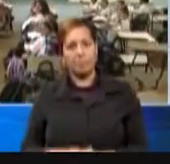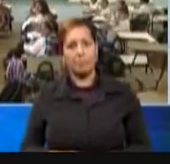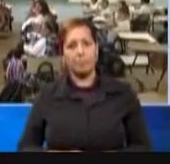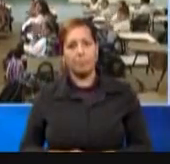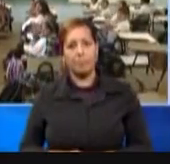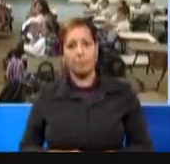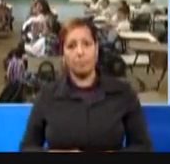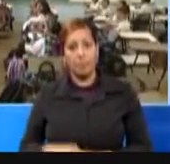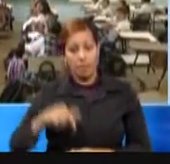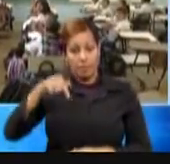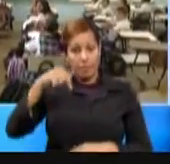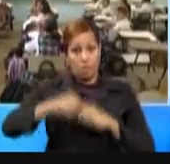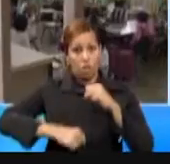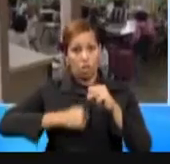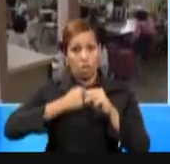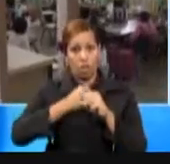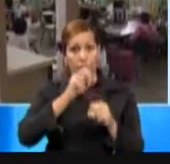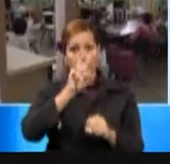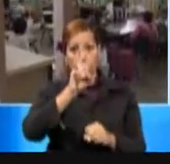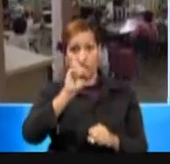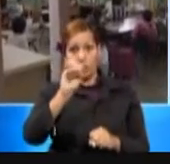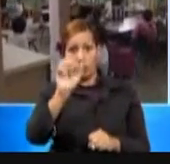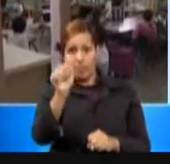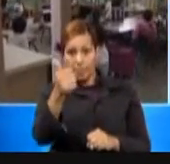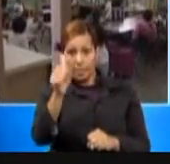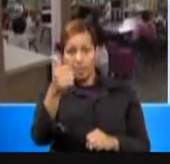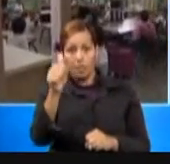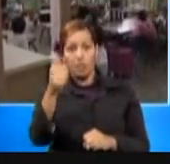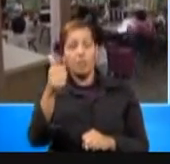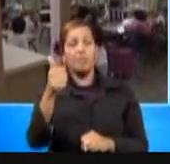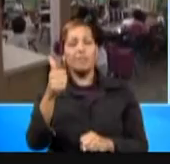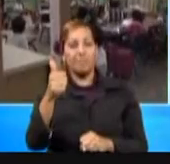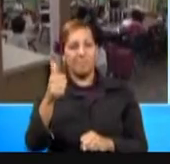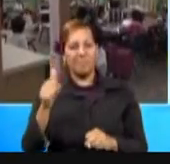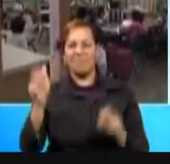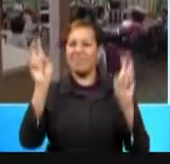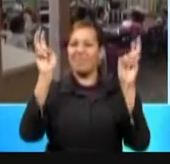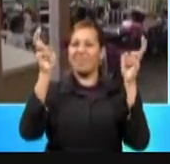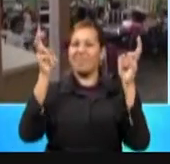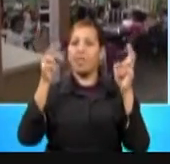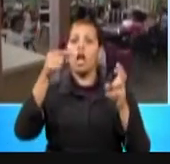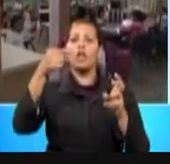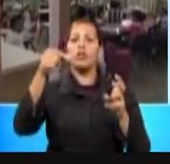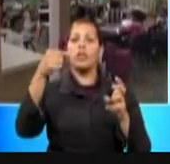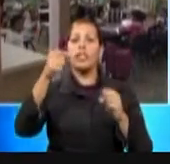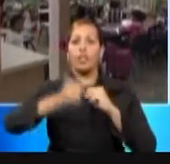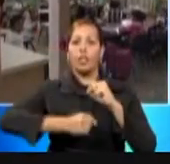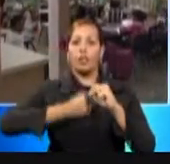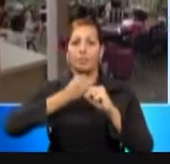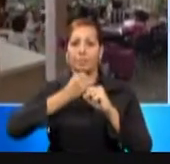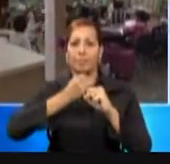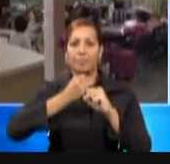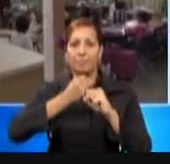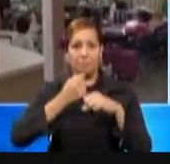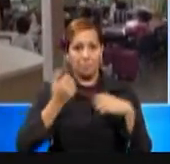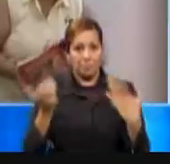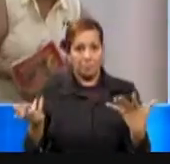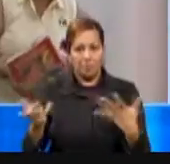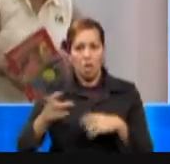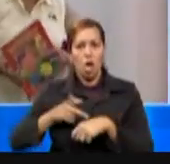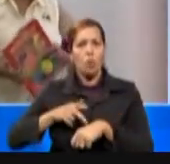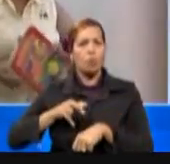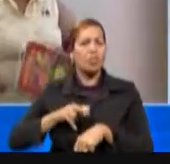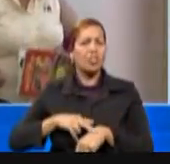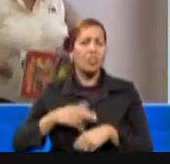Este año 2010 lo vamos también a hacer el año verde. Por año, Puerto Rico ha hecho